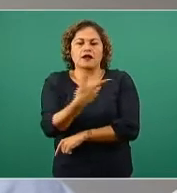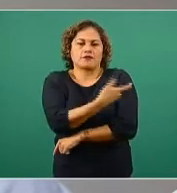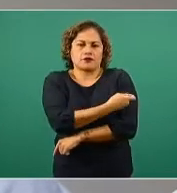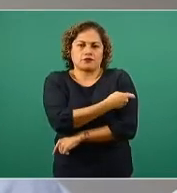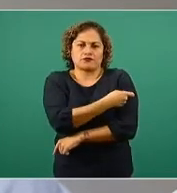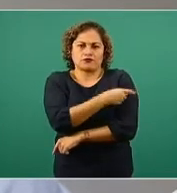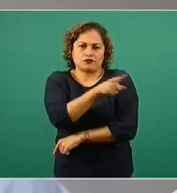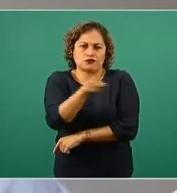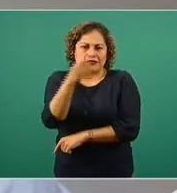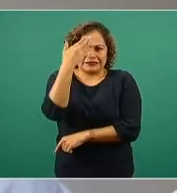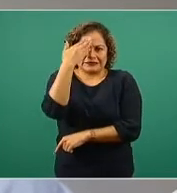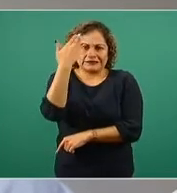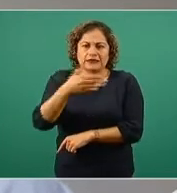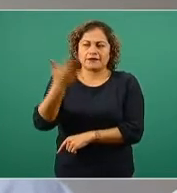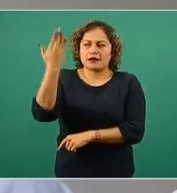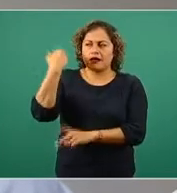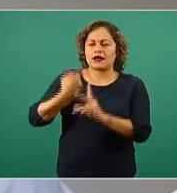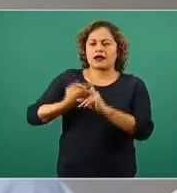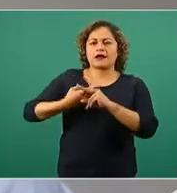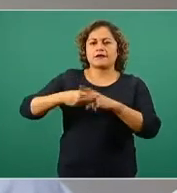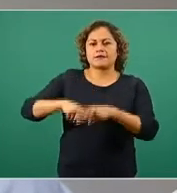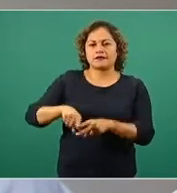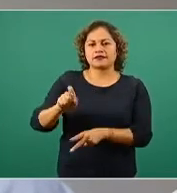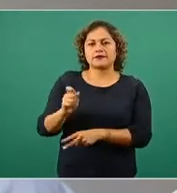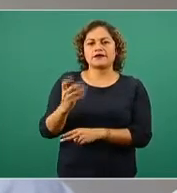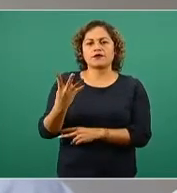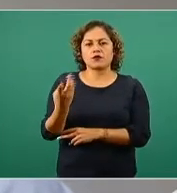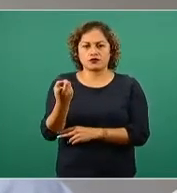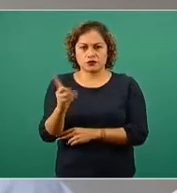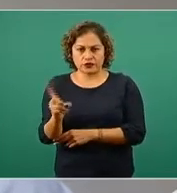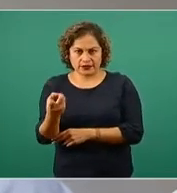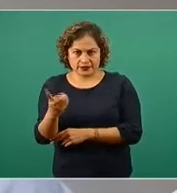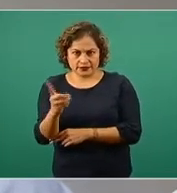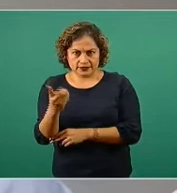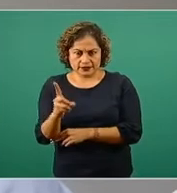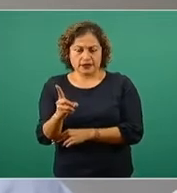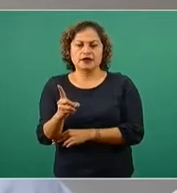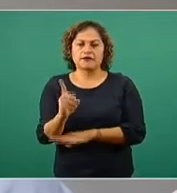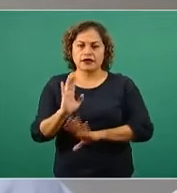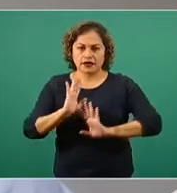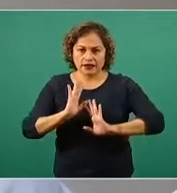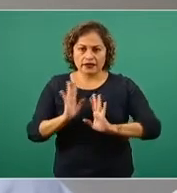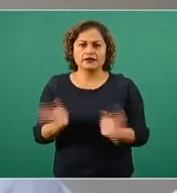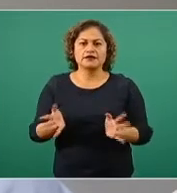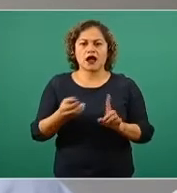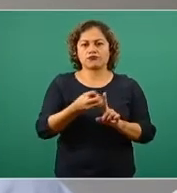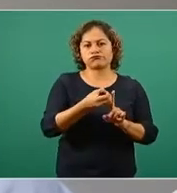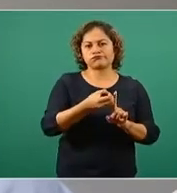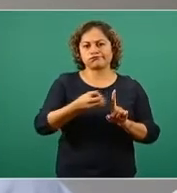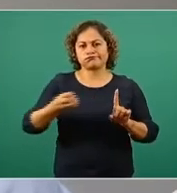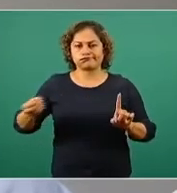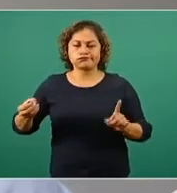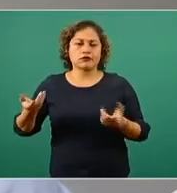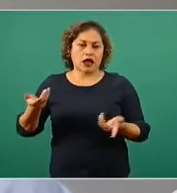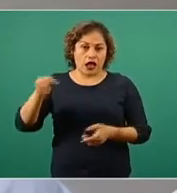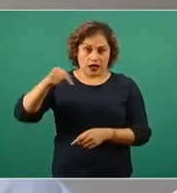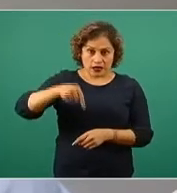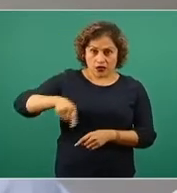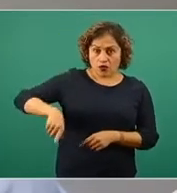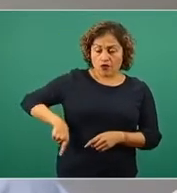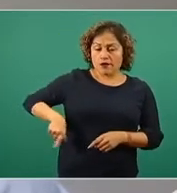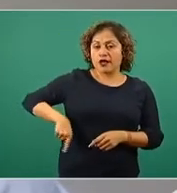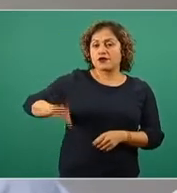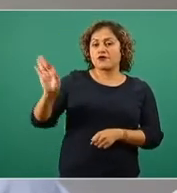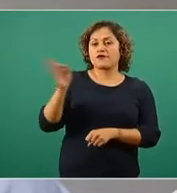que iniciaron desde el 24 de diciembre, y precisamente en el gobierno federal y en la Secretaría de Salud